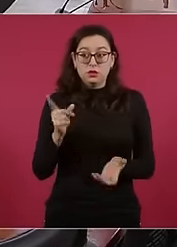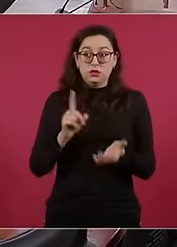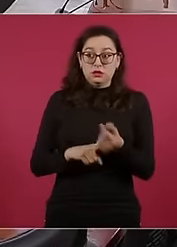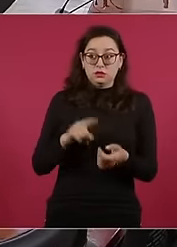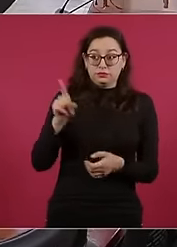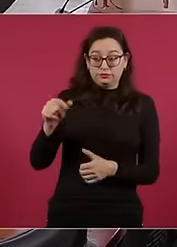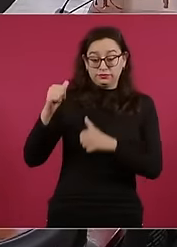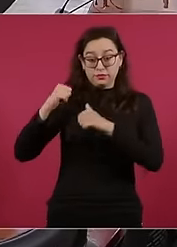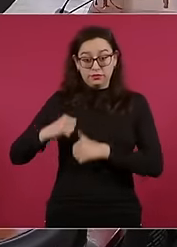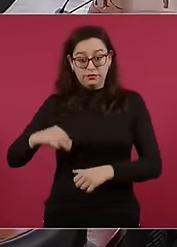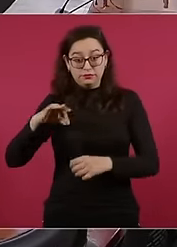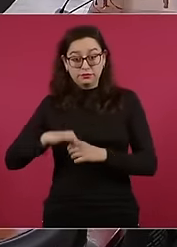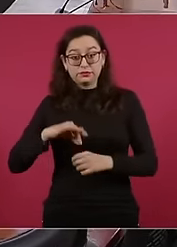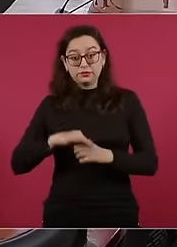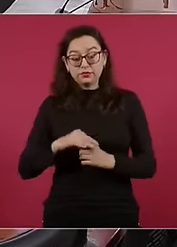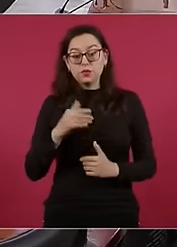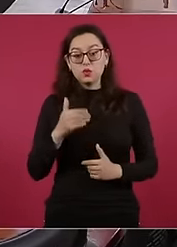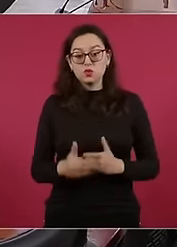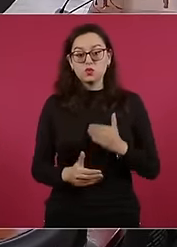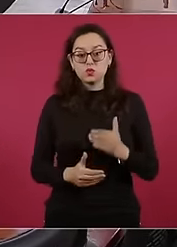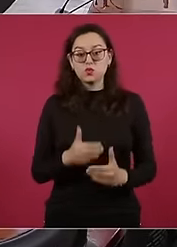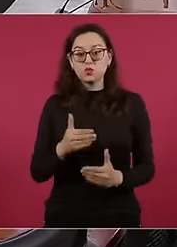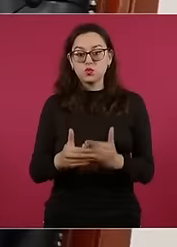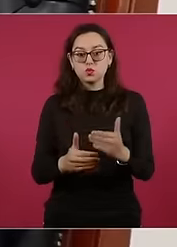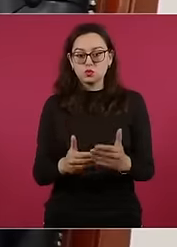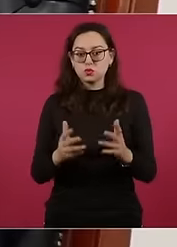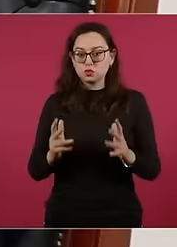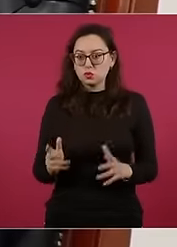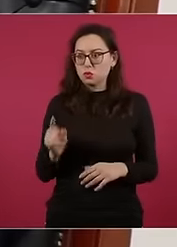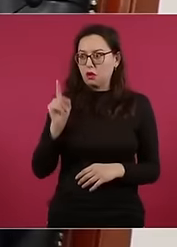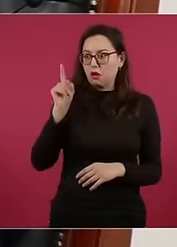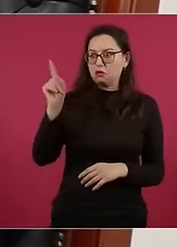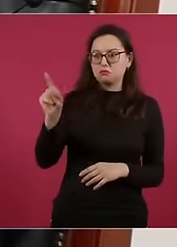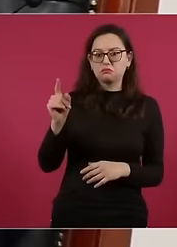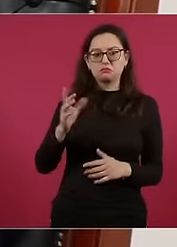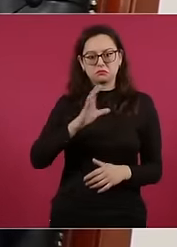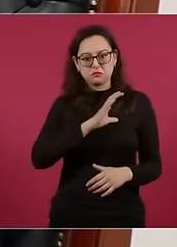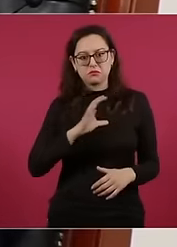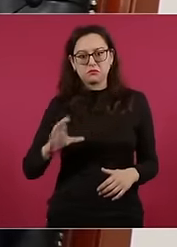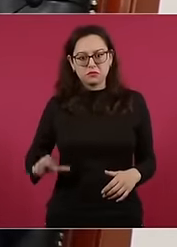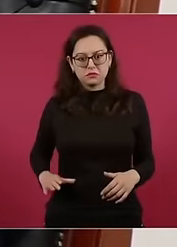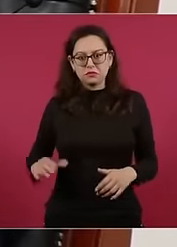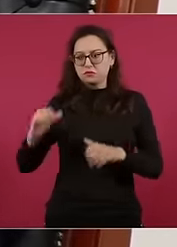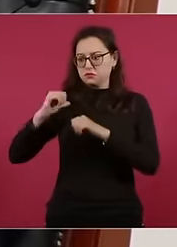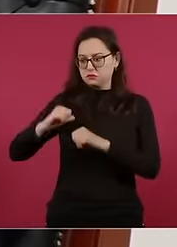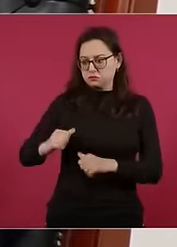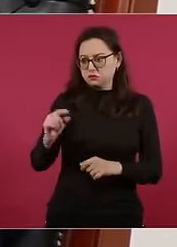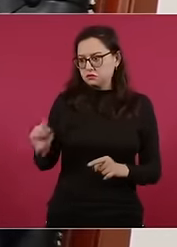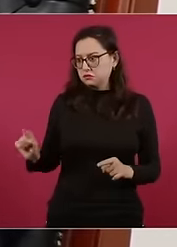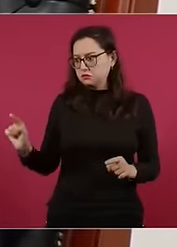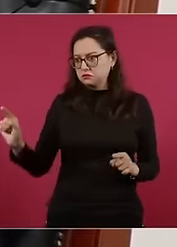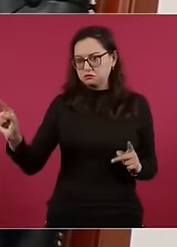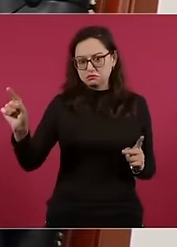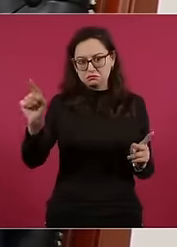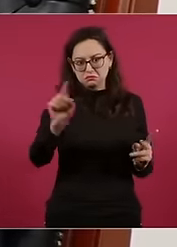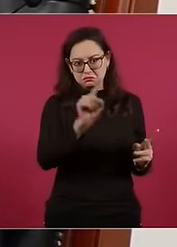afortunadamente han aceptado las autoridades electorales